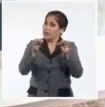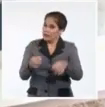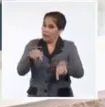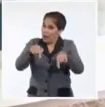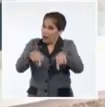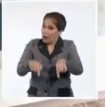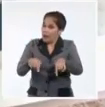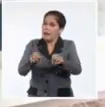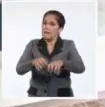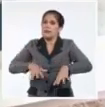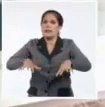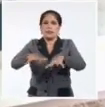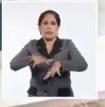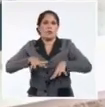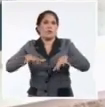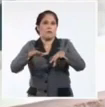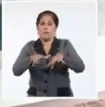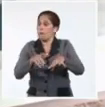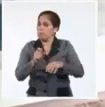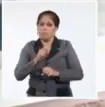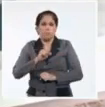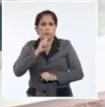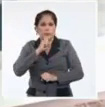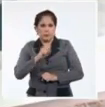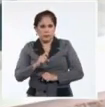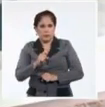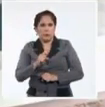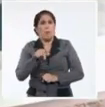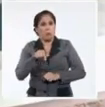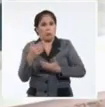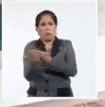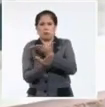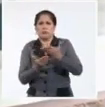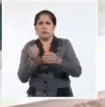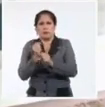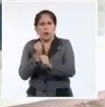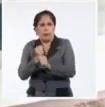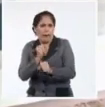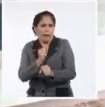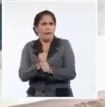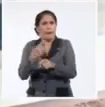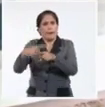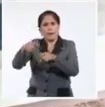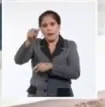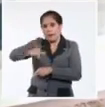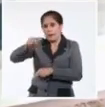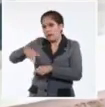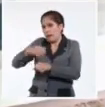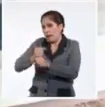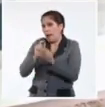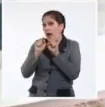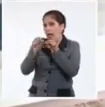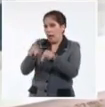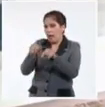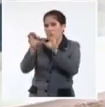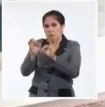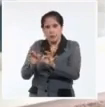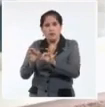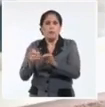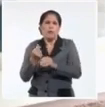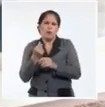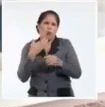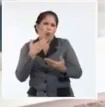momentos no atraviesa su mejor gobierno local. Ahí compartió con los pocos trabajadores que están elaborando acerca del